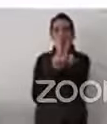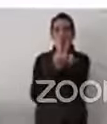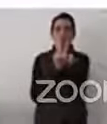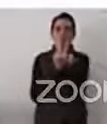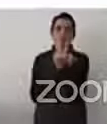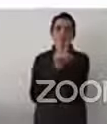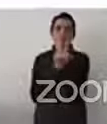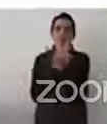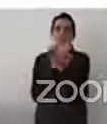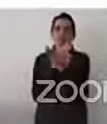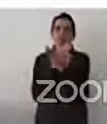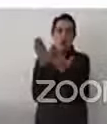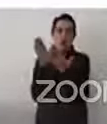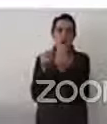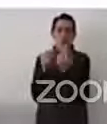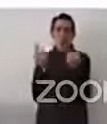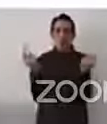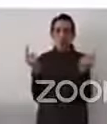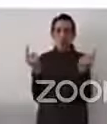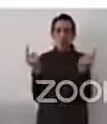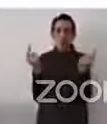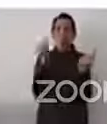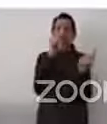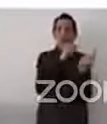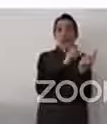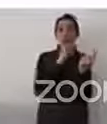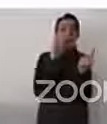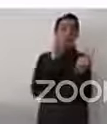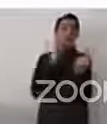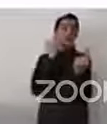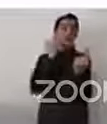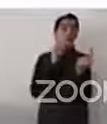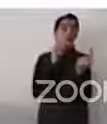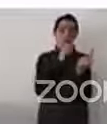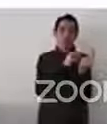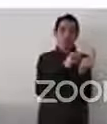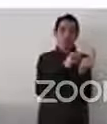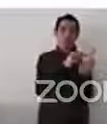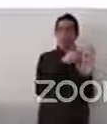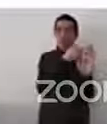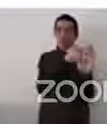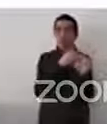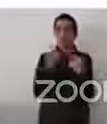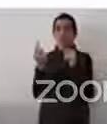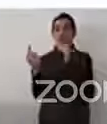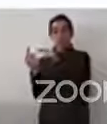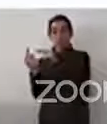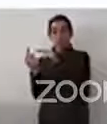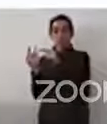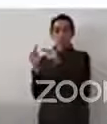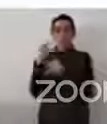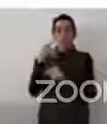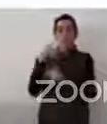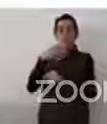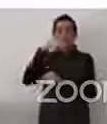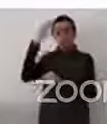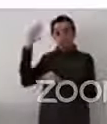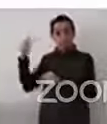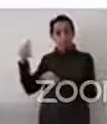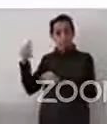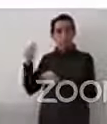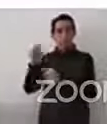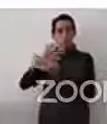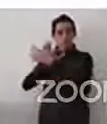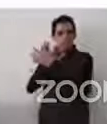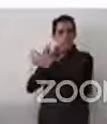diferentes. La de racismo y toda forma de discriminación e intolerancia. Y hay países que han ratificado las dos, como